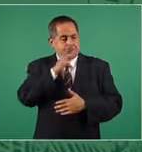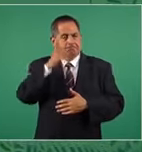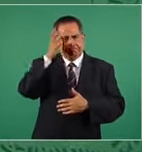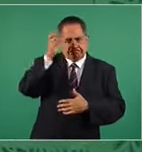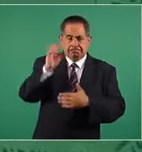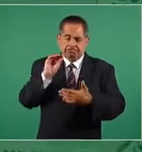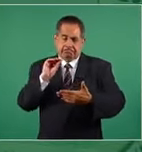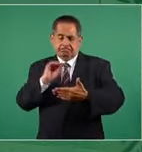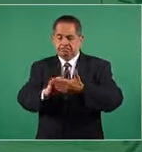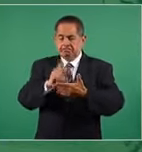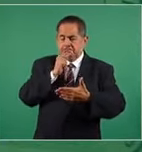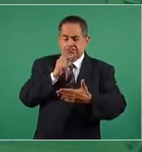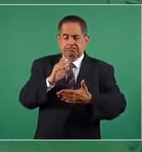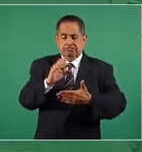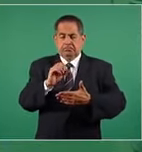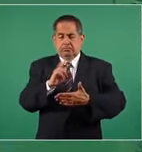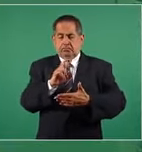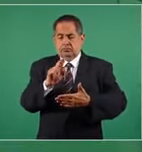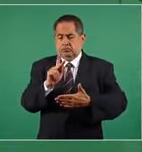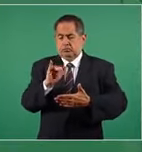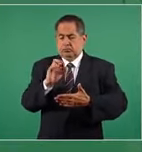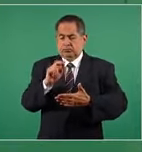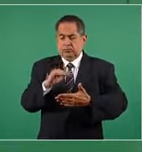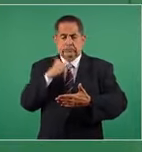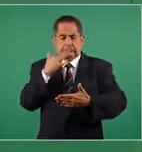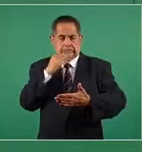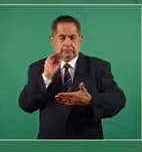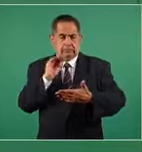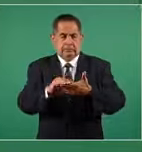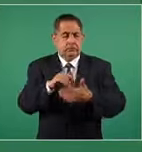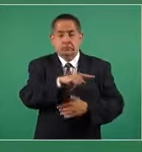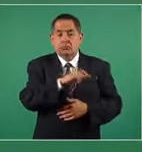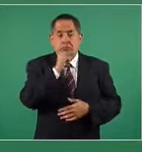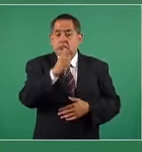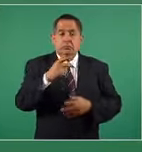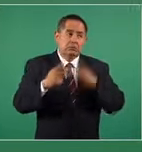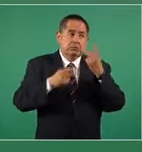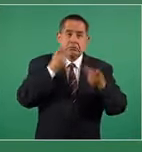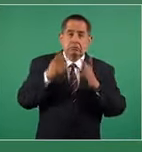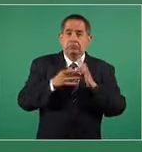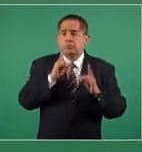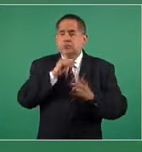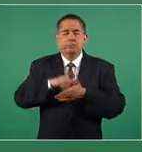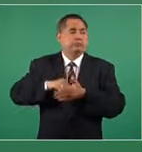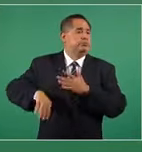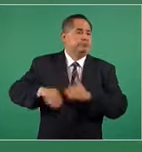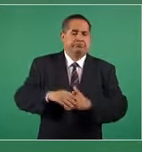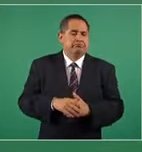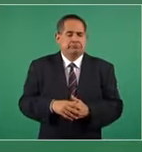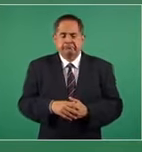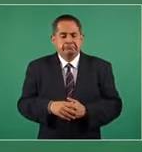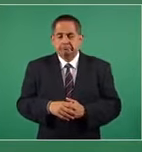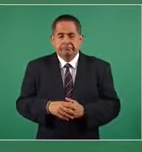la palabra, no aparecía en el discurso. empezó